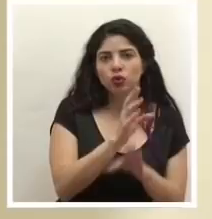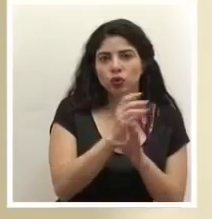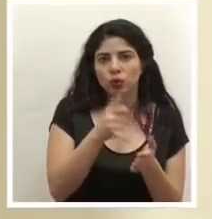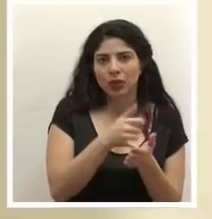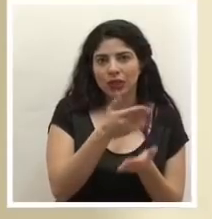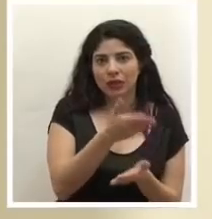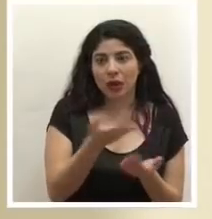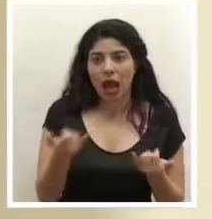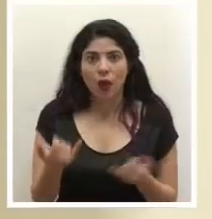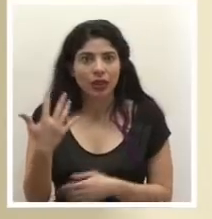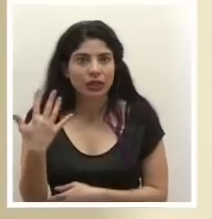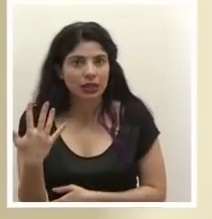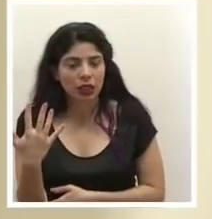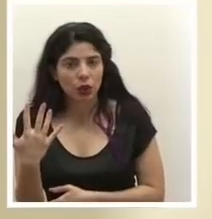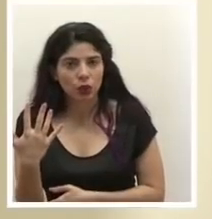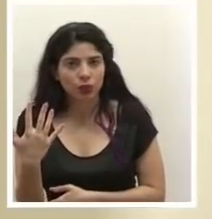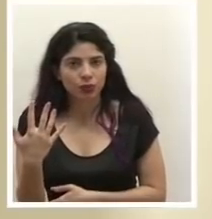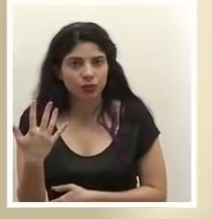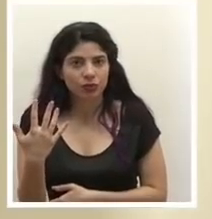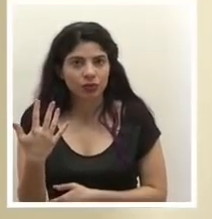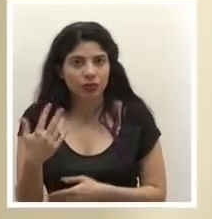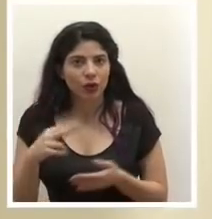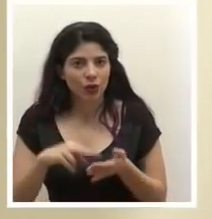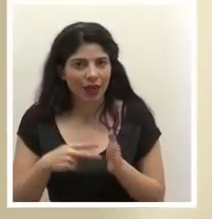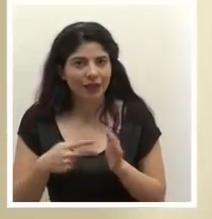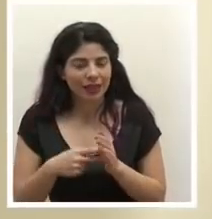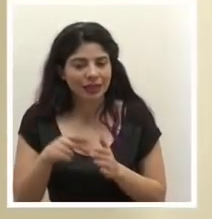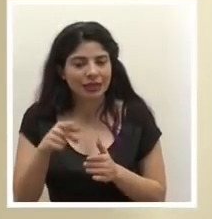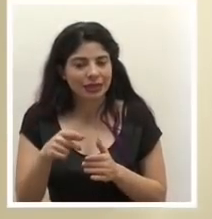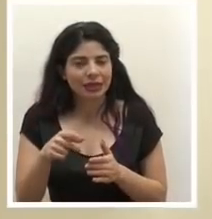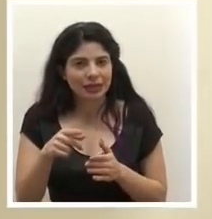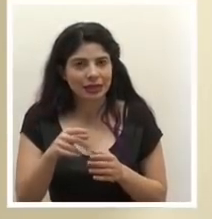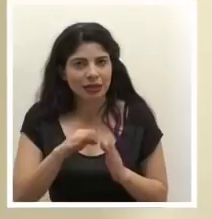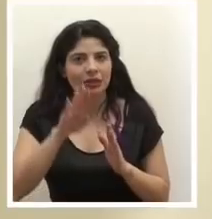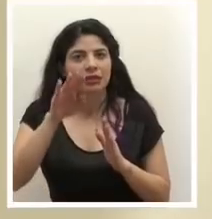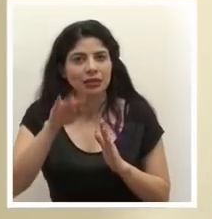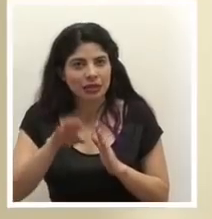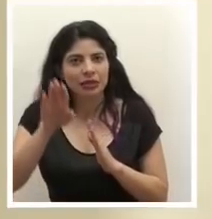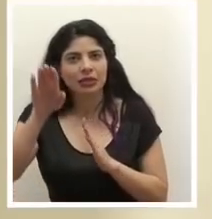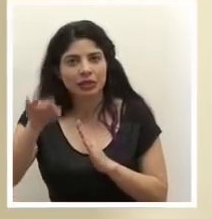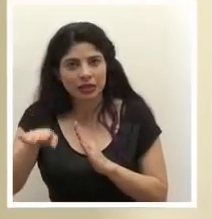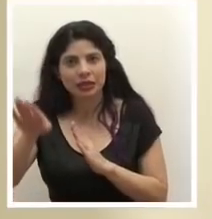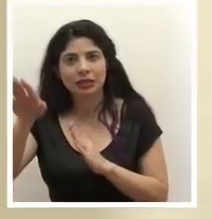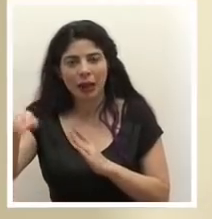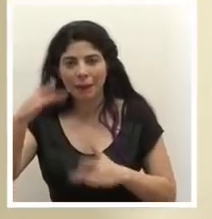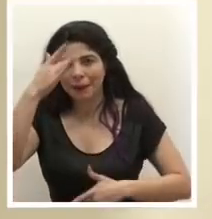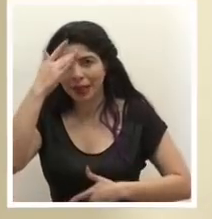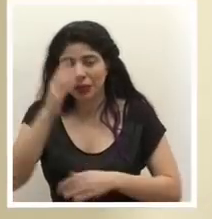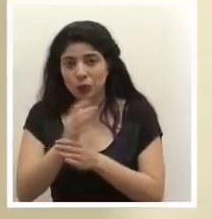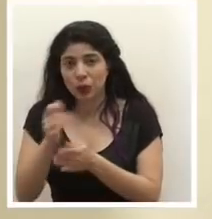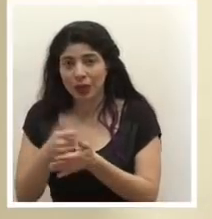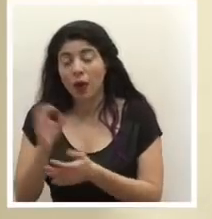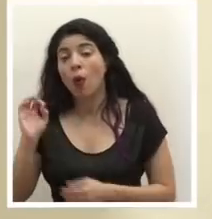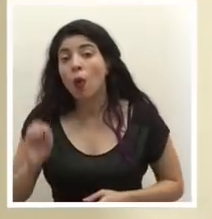intensivos y hoy tenemos cinco. De nuevo, eso puede ser parte del sub y baja de los pacientes en UCI o puede ya